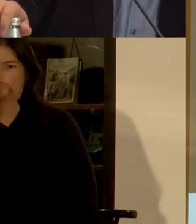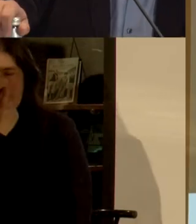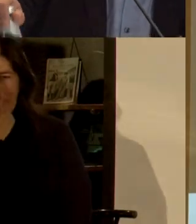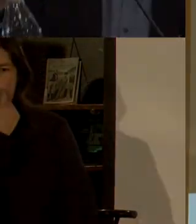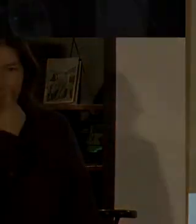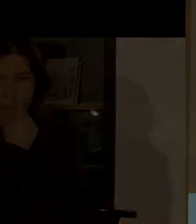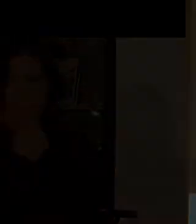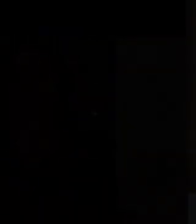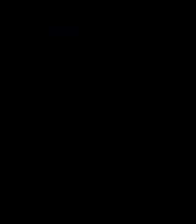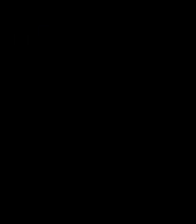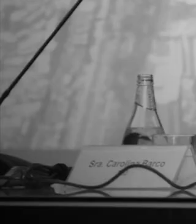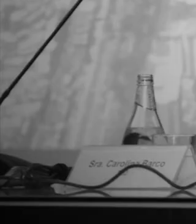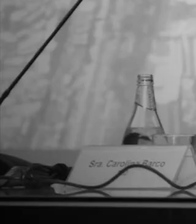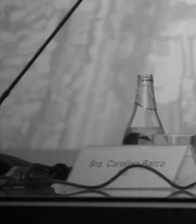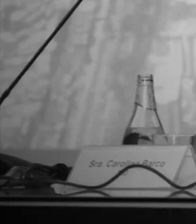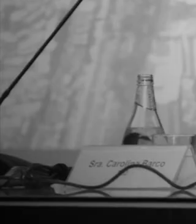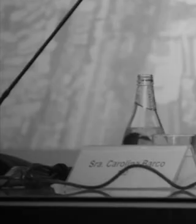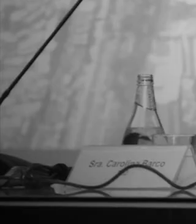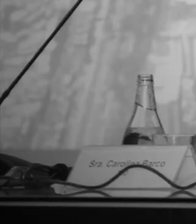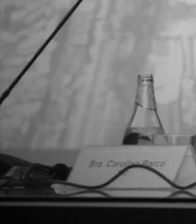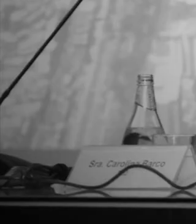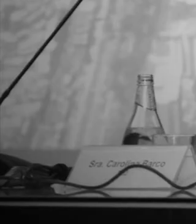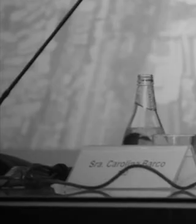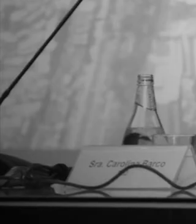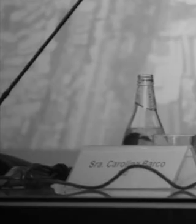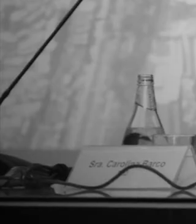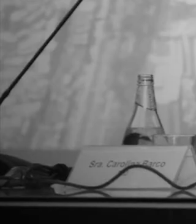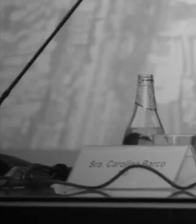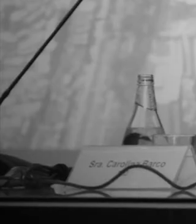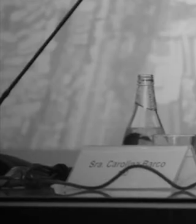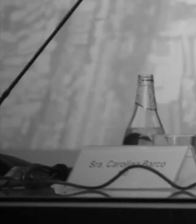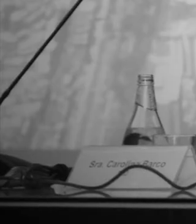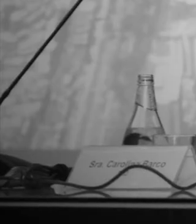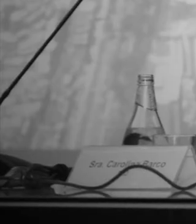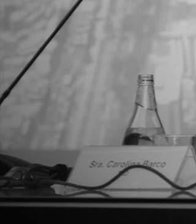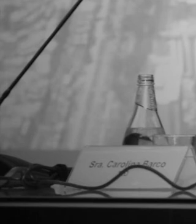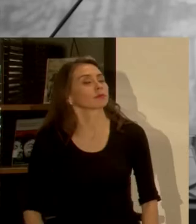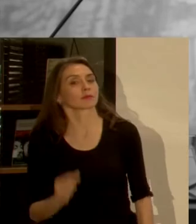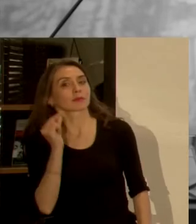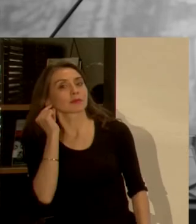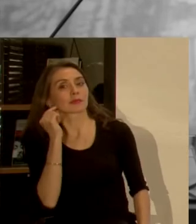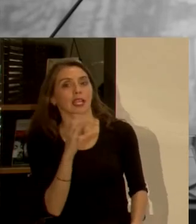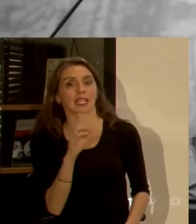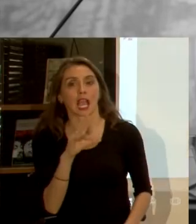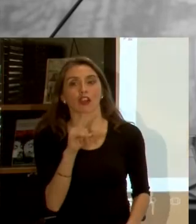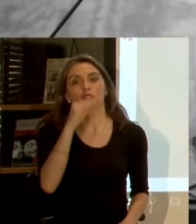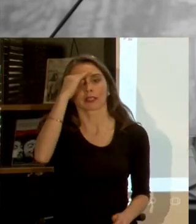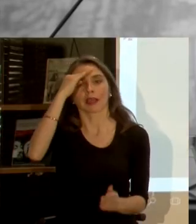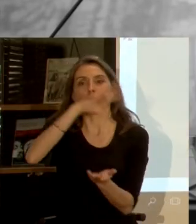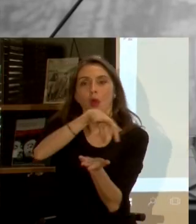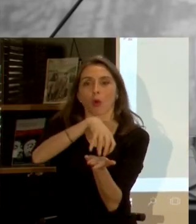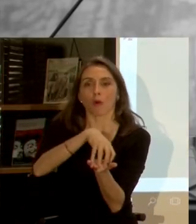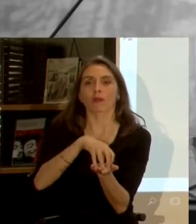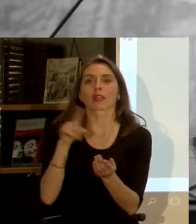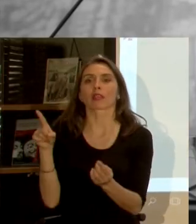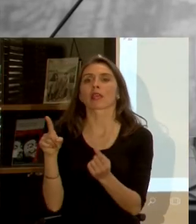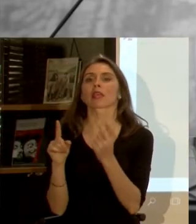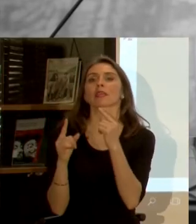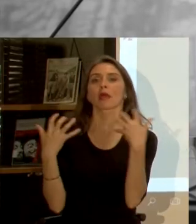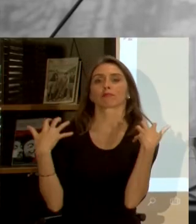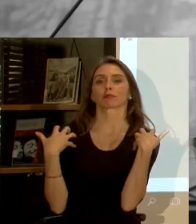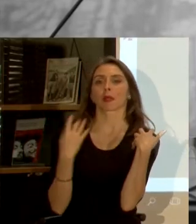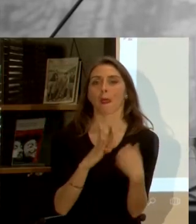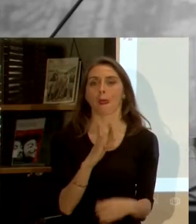Y ahora tenemos una interesante exposición de Carolina Barco. Les voy a contar que Carolina es urbanista, consultora del Banco Interamericano de